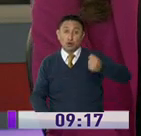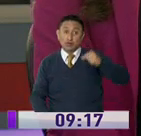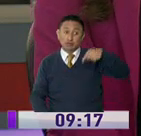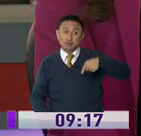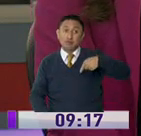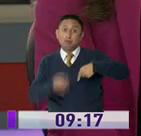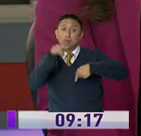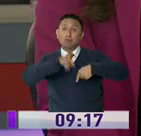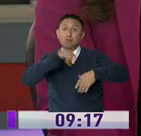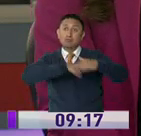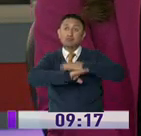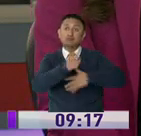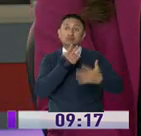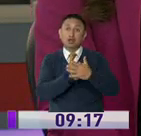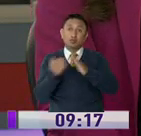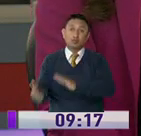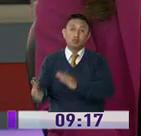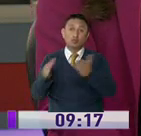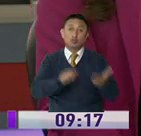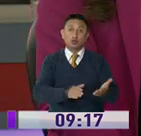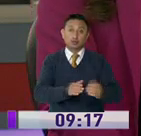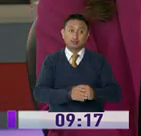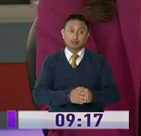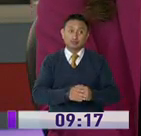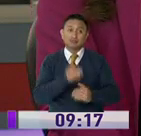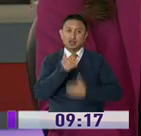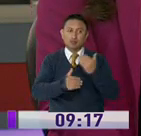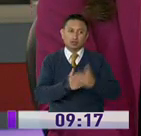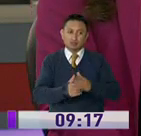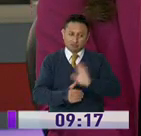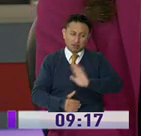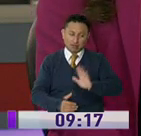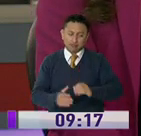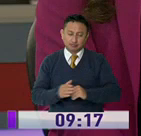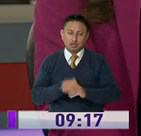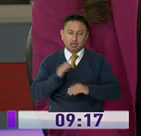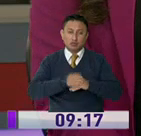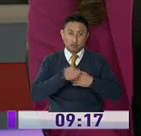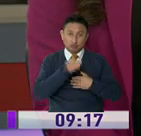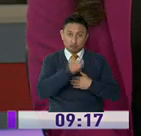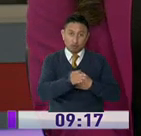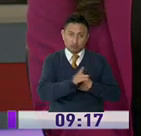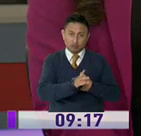interno de la cárcel falleció horas después y se descartó que fuera por COVID-19.